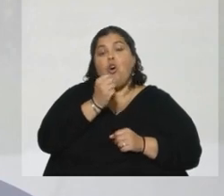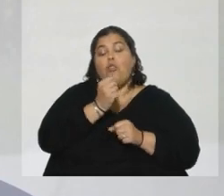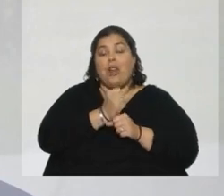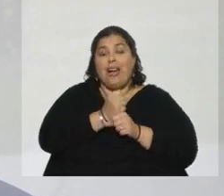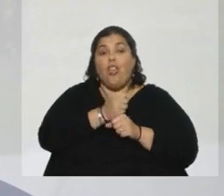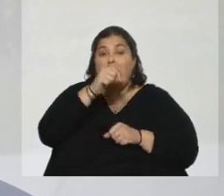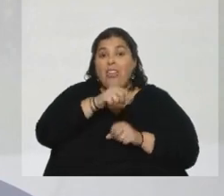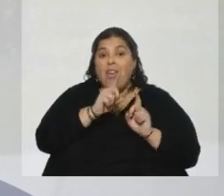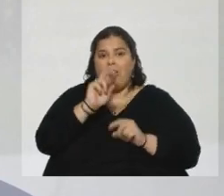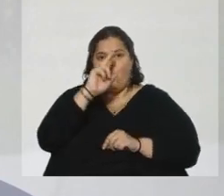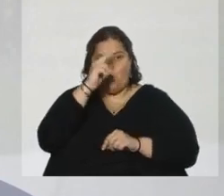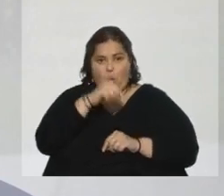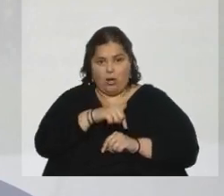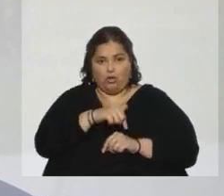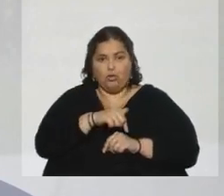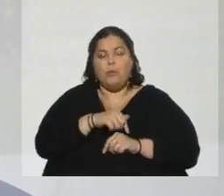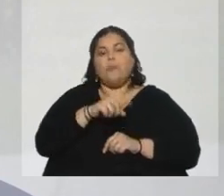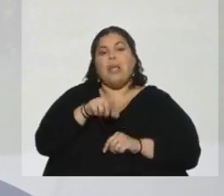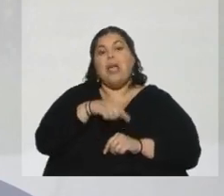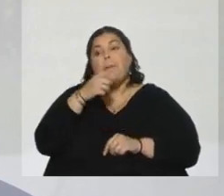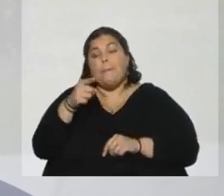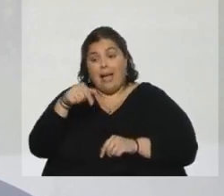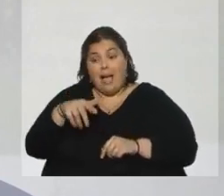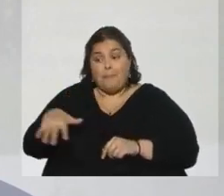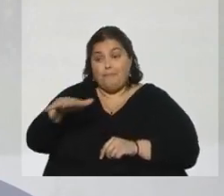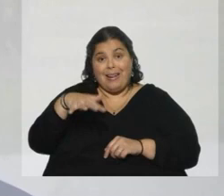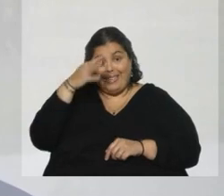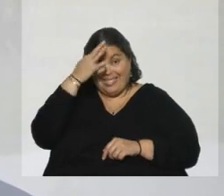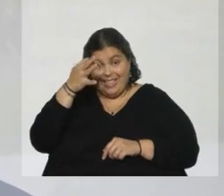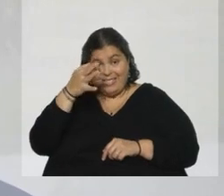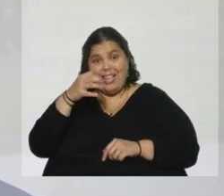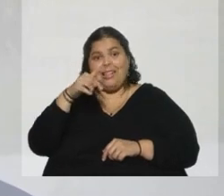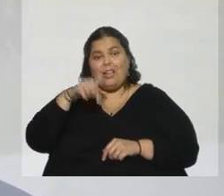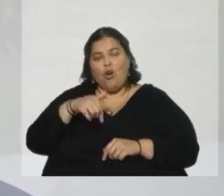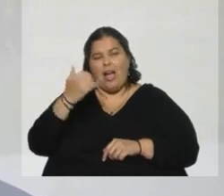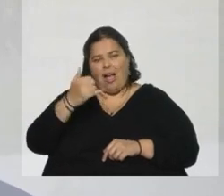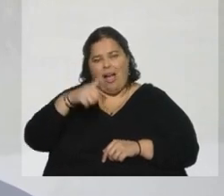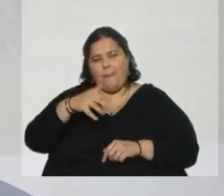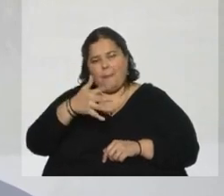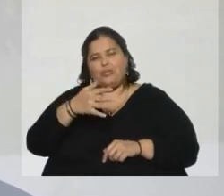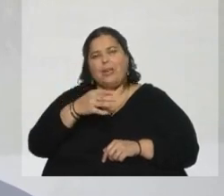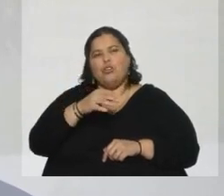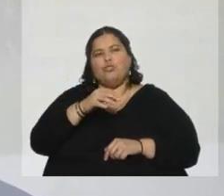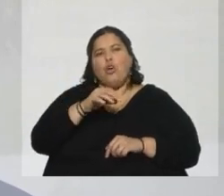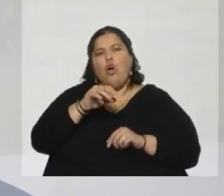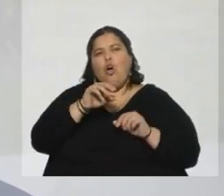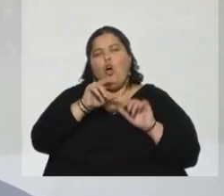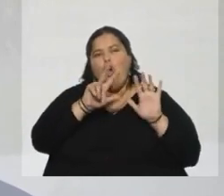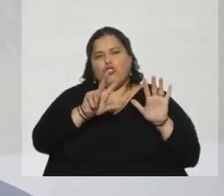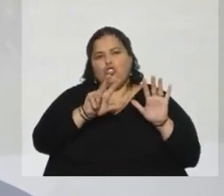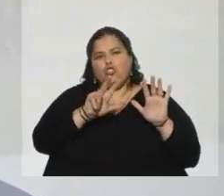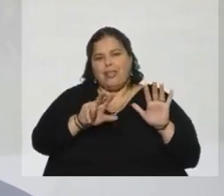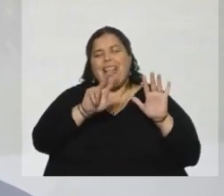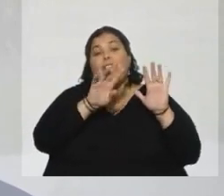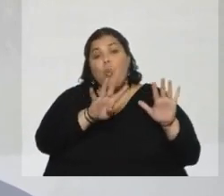nacionales uruguayos. En el caso del Parque de las Ciencias, hoy estamos censando un 89% más o menos de